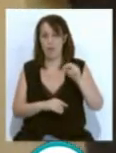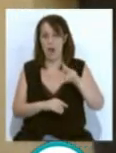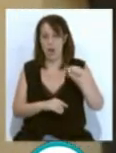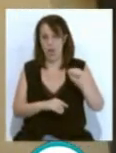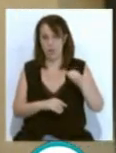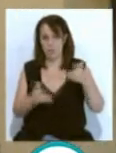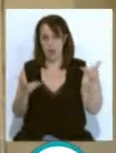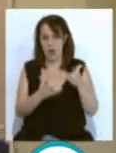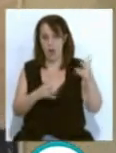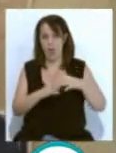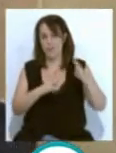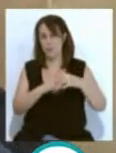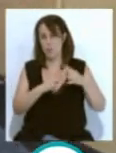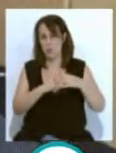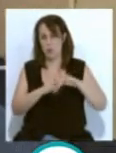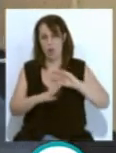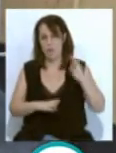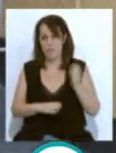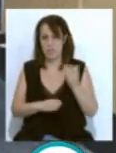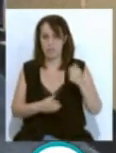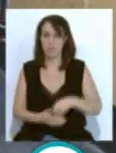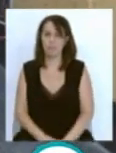estructurales en este equipamiento de la ciudad.